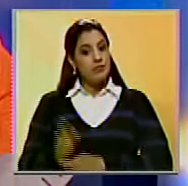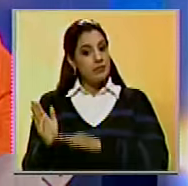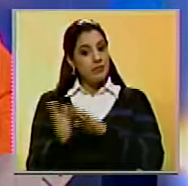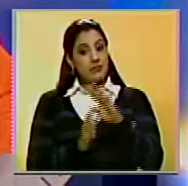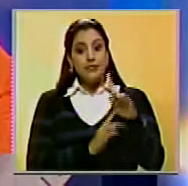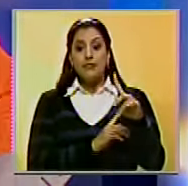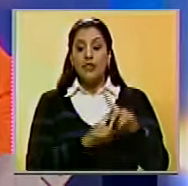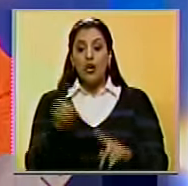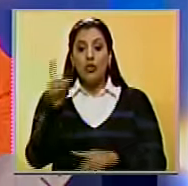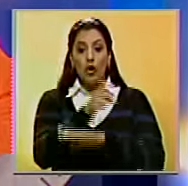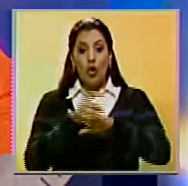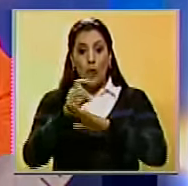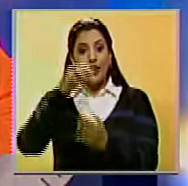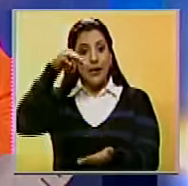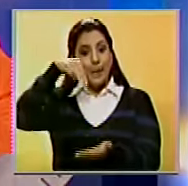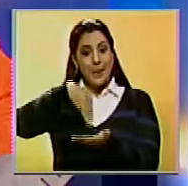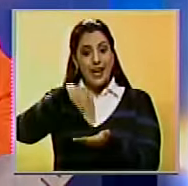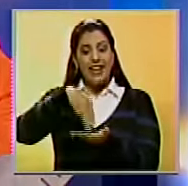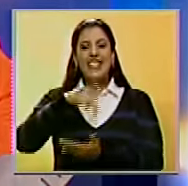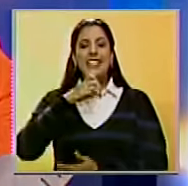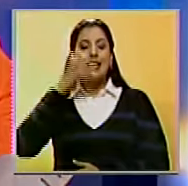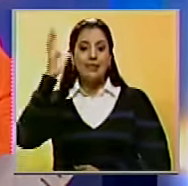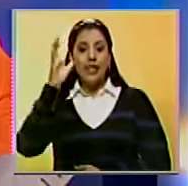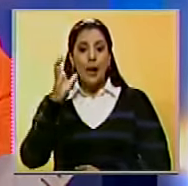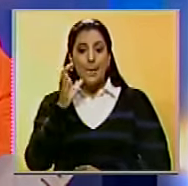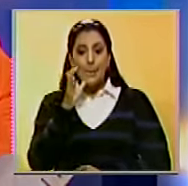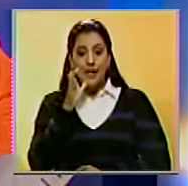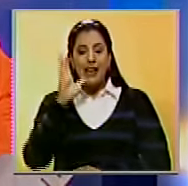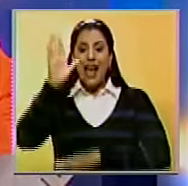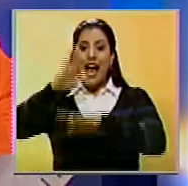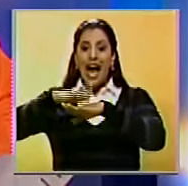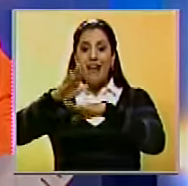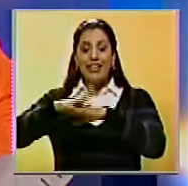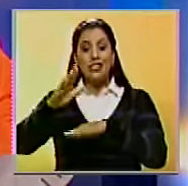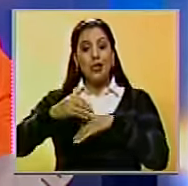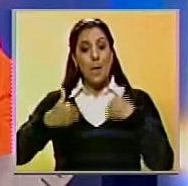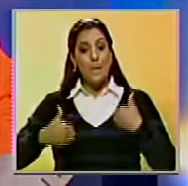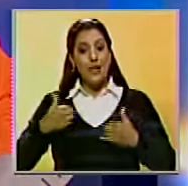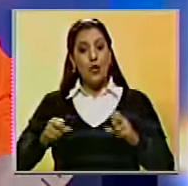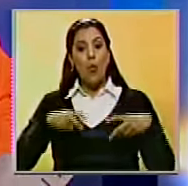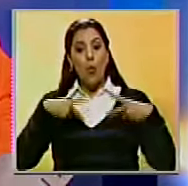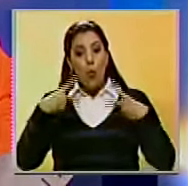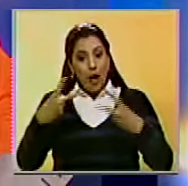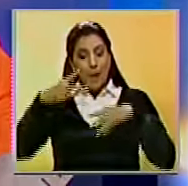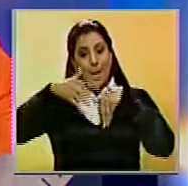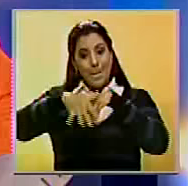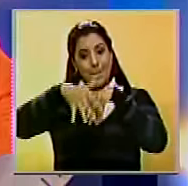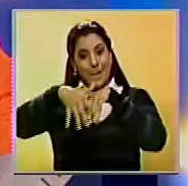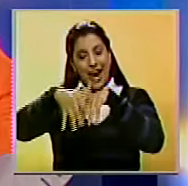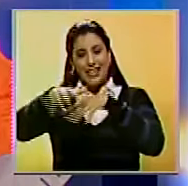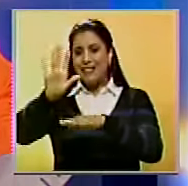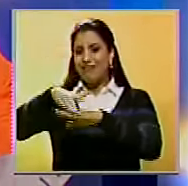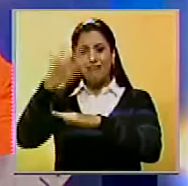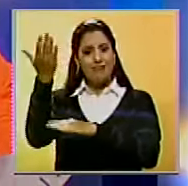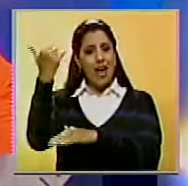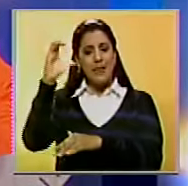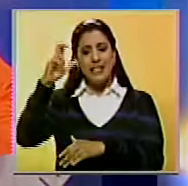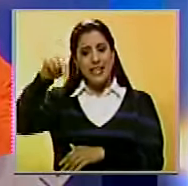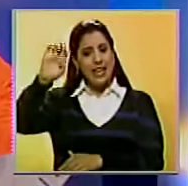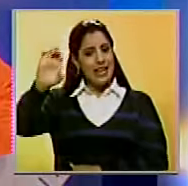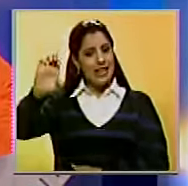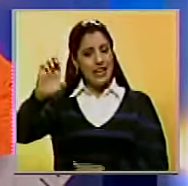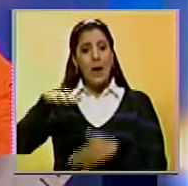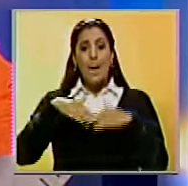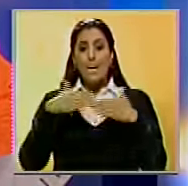El gobernador del Estado Miranda, Enrique Capriles Radonsky, anunció que este miércoles se realizará una nueva marcha en reclamo al Consejo Nacional